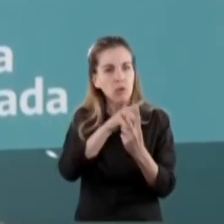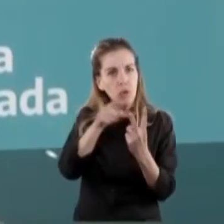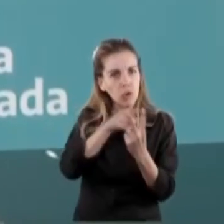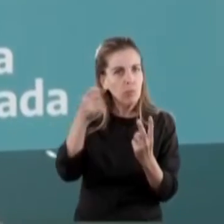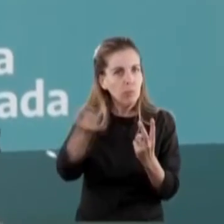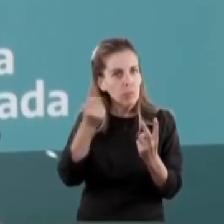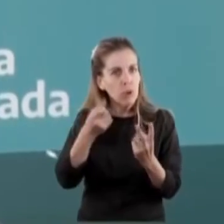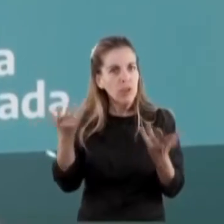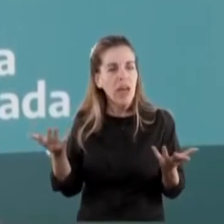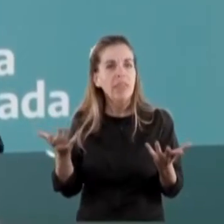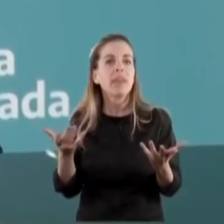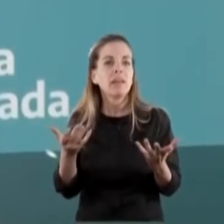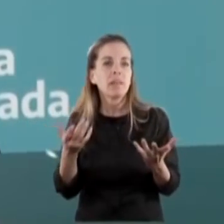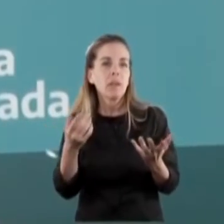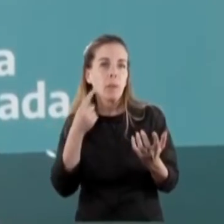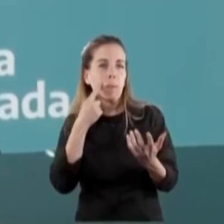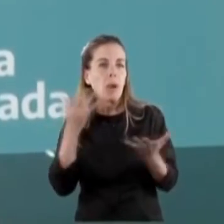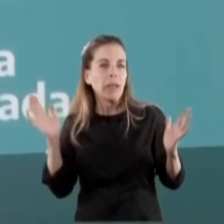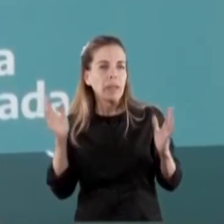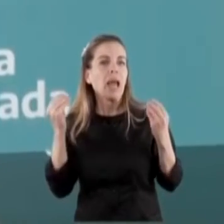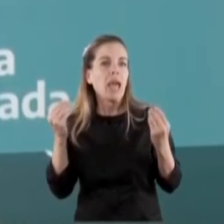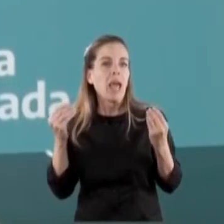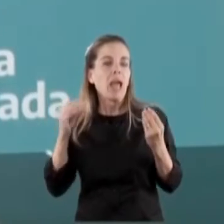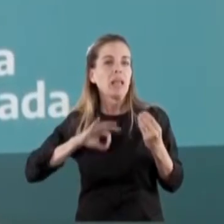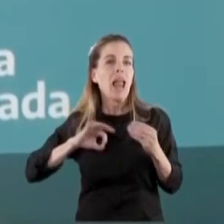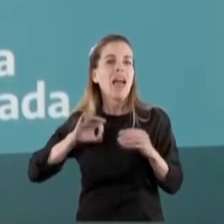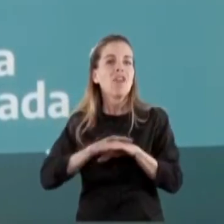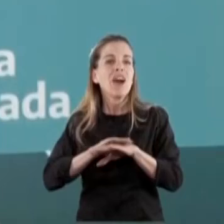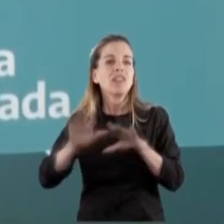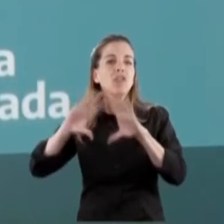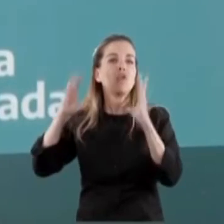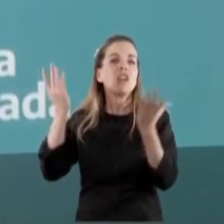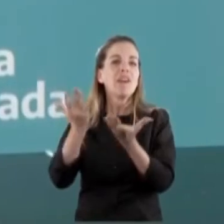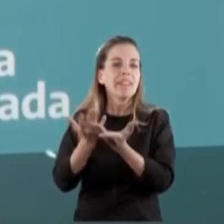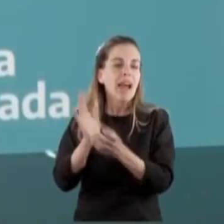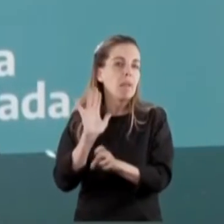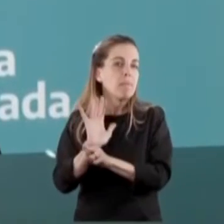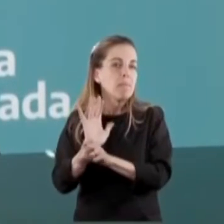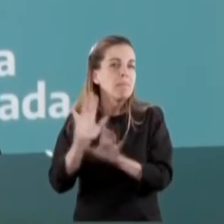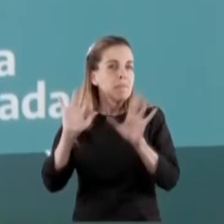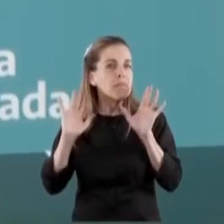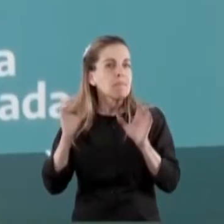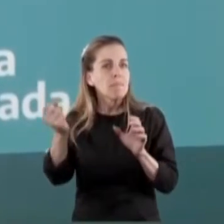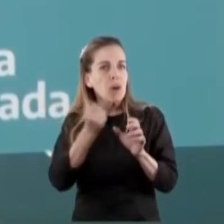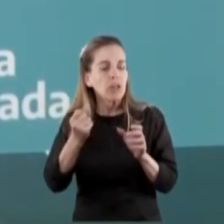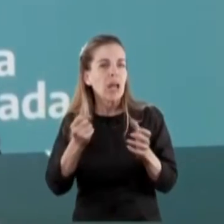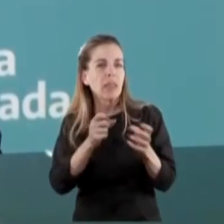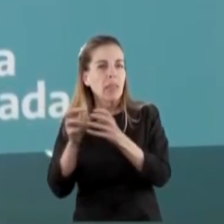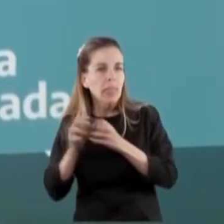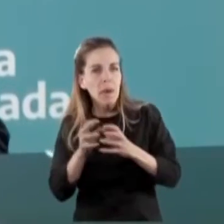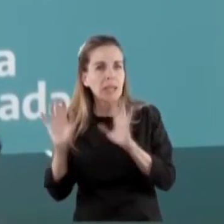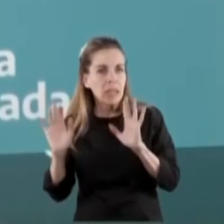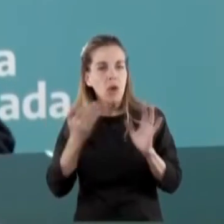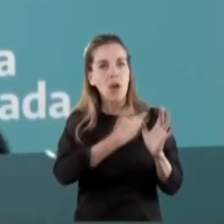también que el salario básico universal o como se llame, merezca ser discutido. El gobierno